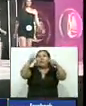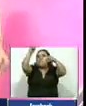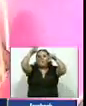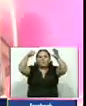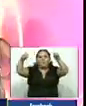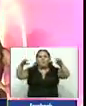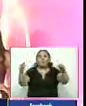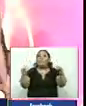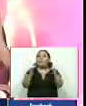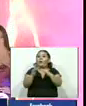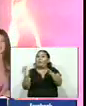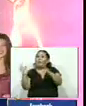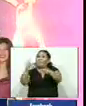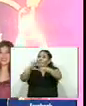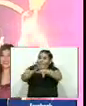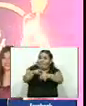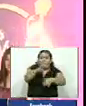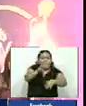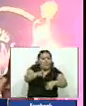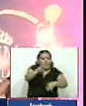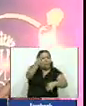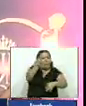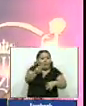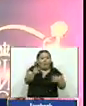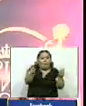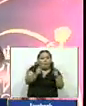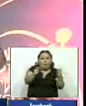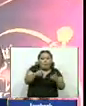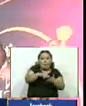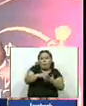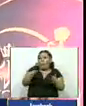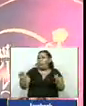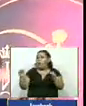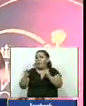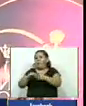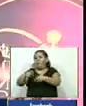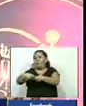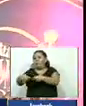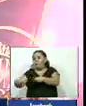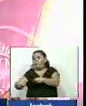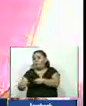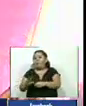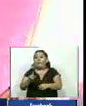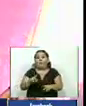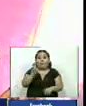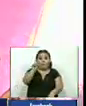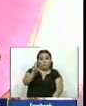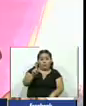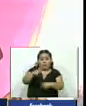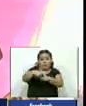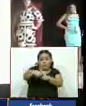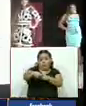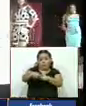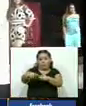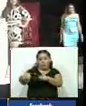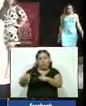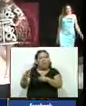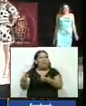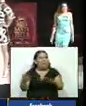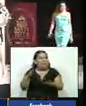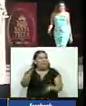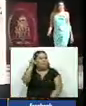entrelaza las fiestas patronales que son bicembrinas con las navidades el primero vamos a tener lo que es el